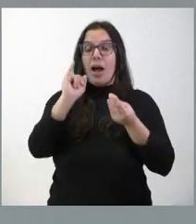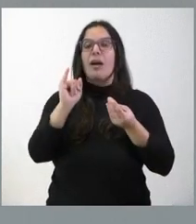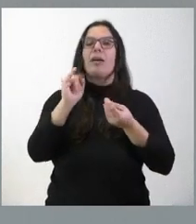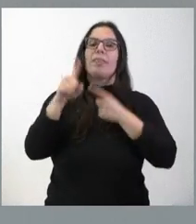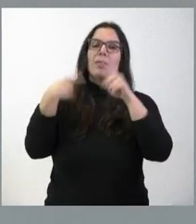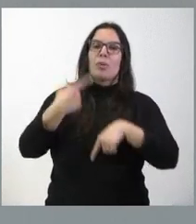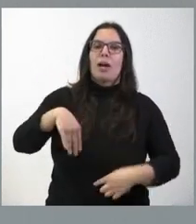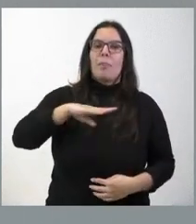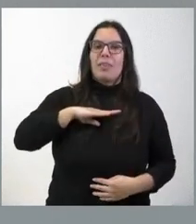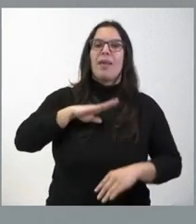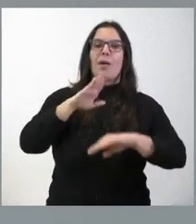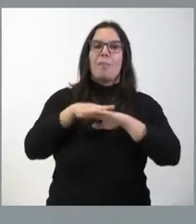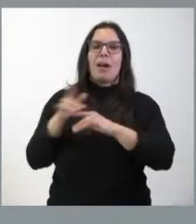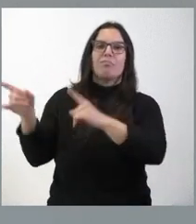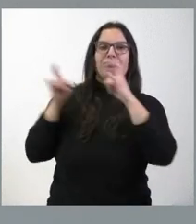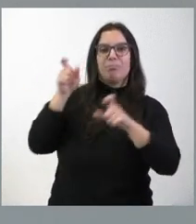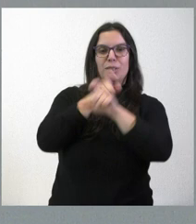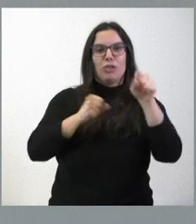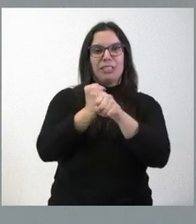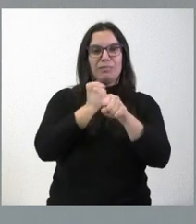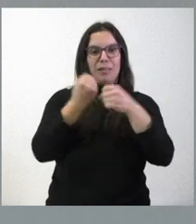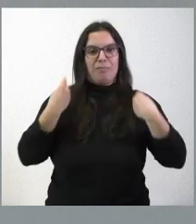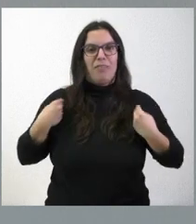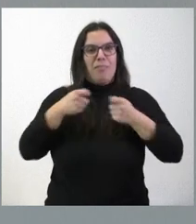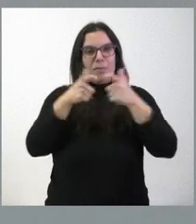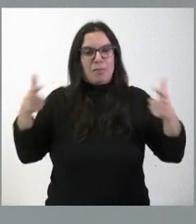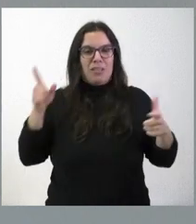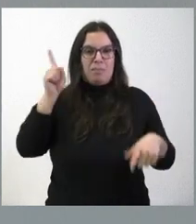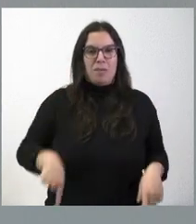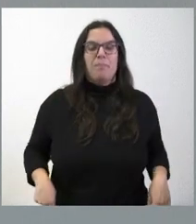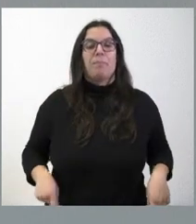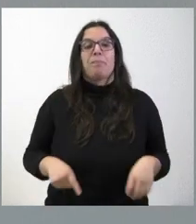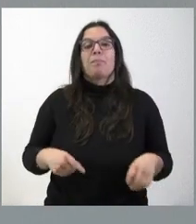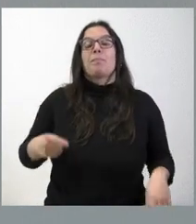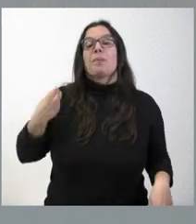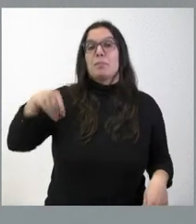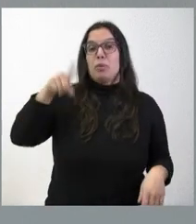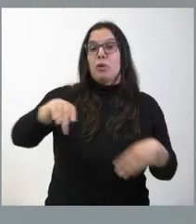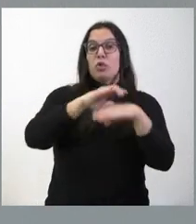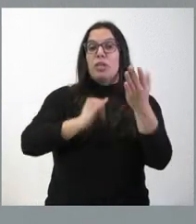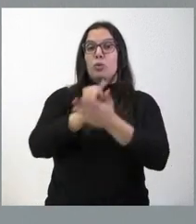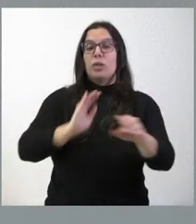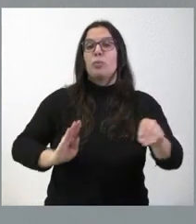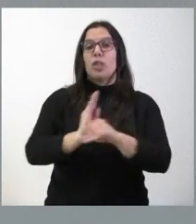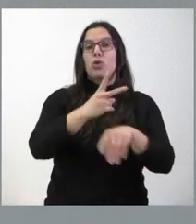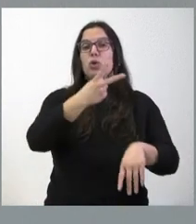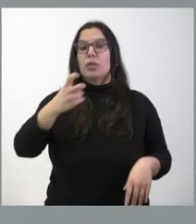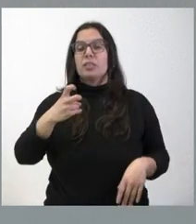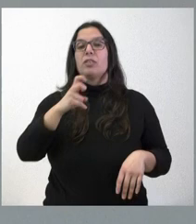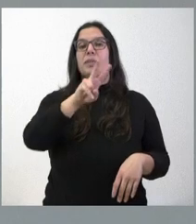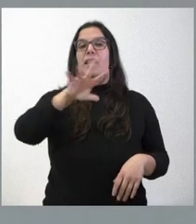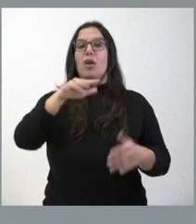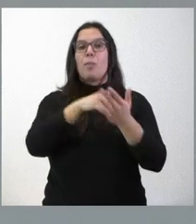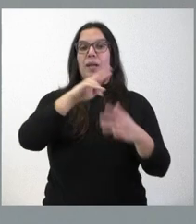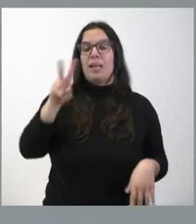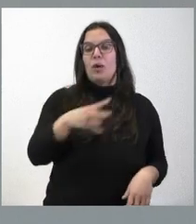de fijar población aumenta. En el mismo ámbito, la Consejería de Agricultura concede una subvención de 225.000 euros